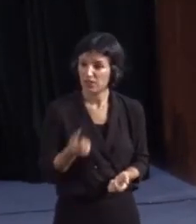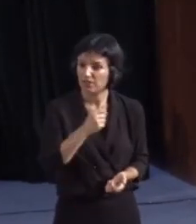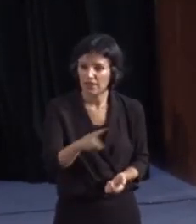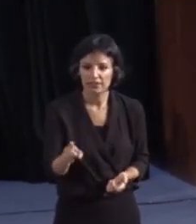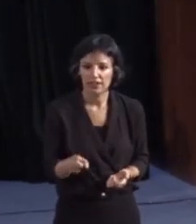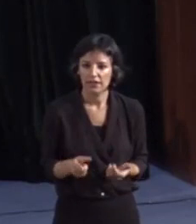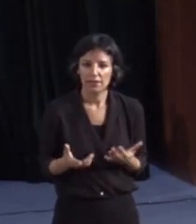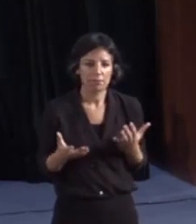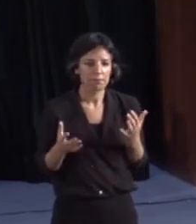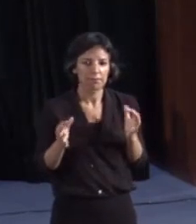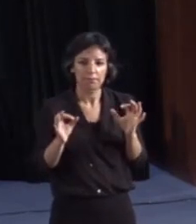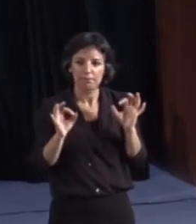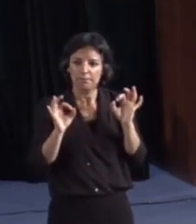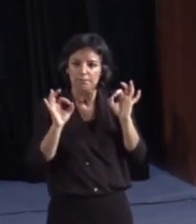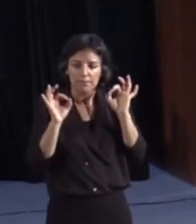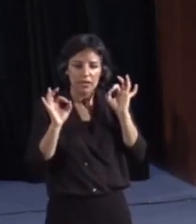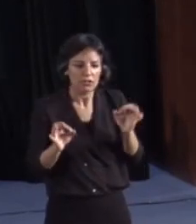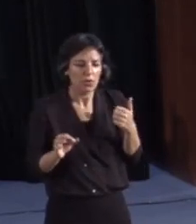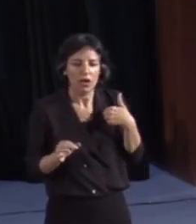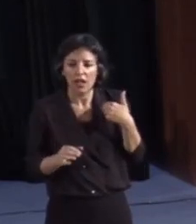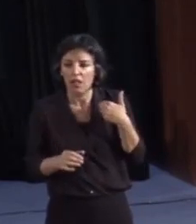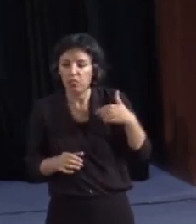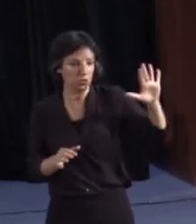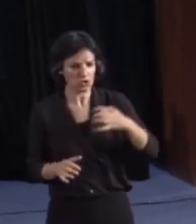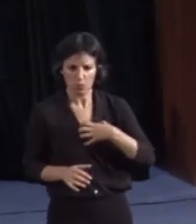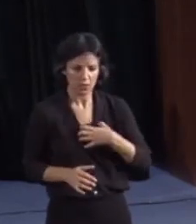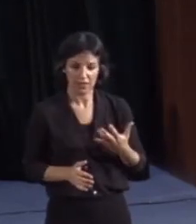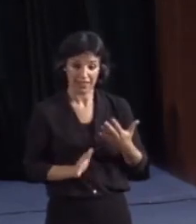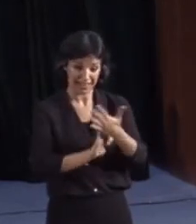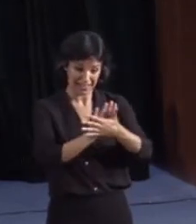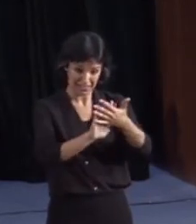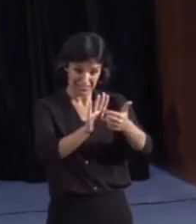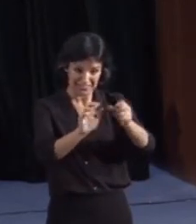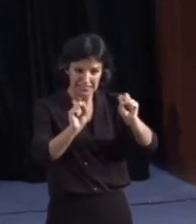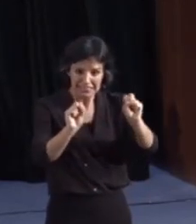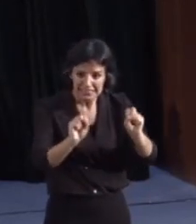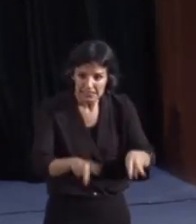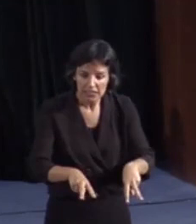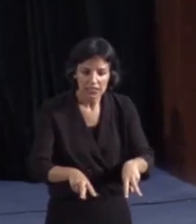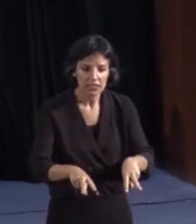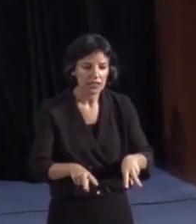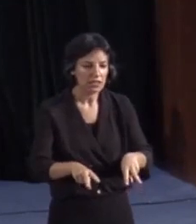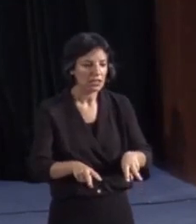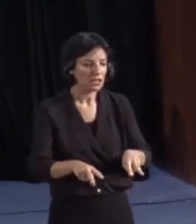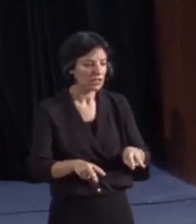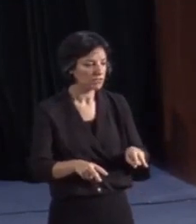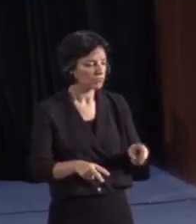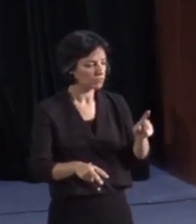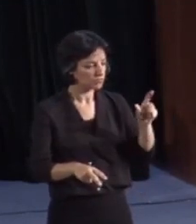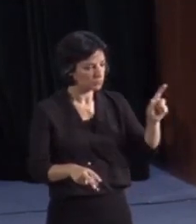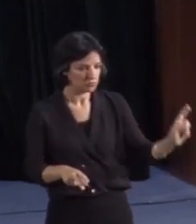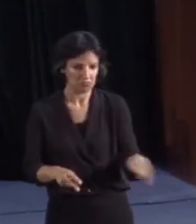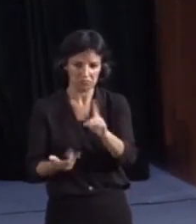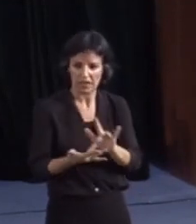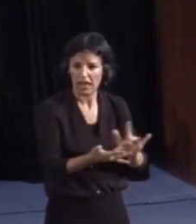ineludible. Sin la lengua de signos es imposible reinsertar a una persona o resocializarla, incluso